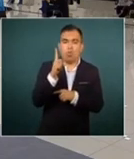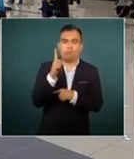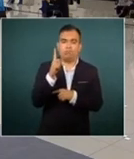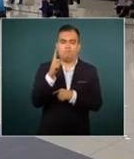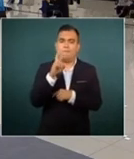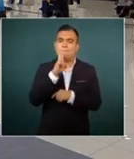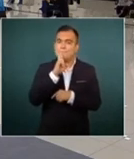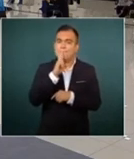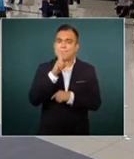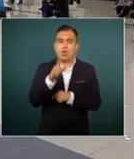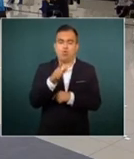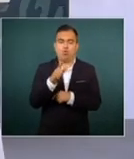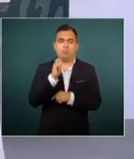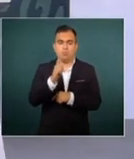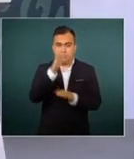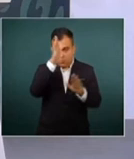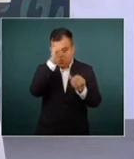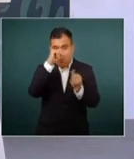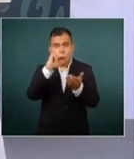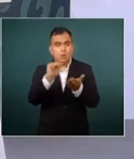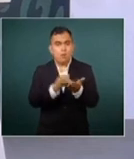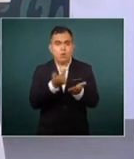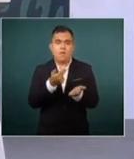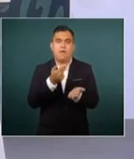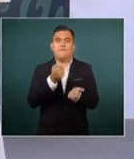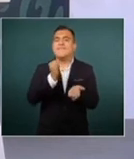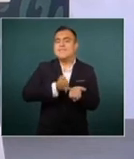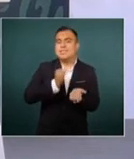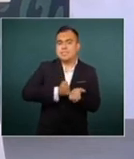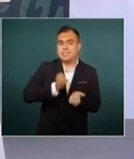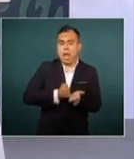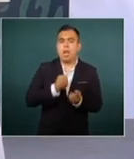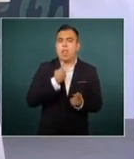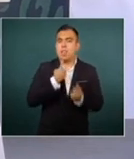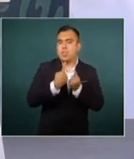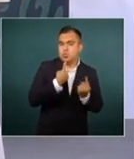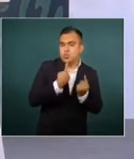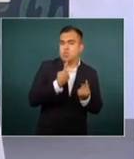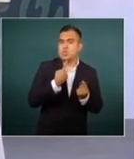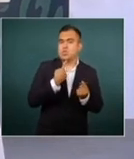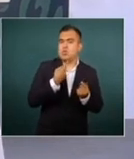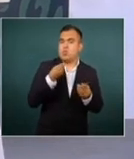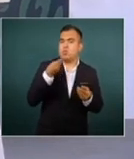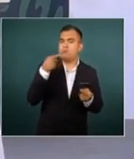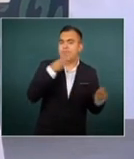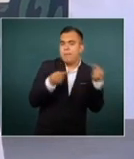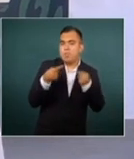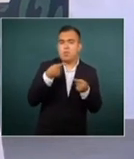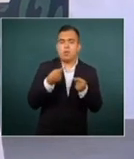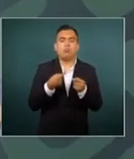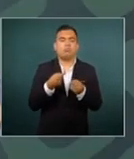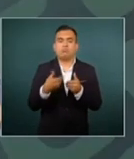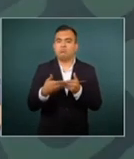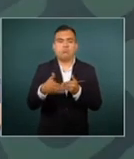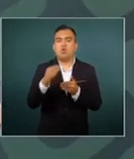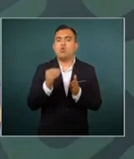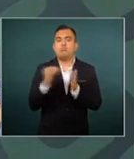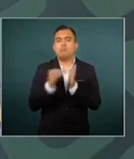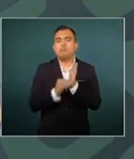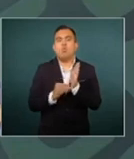completa del pacto fiscal discutirlo debatirlo y establecer nuevas reglas yo creo que esa es la ruta que podemos